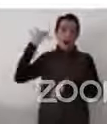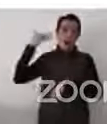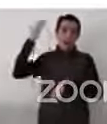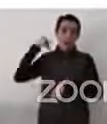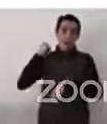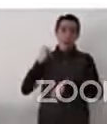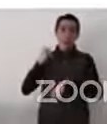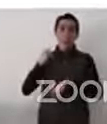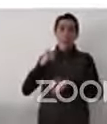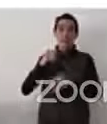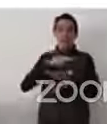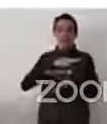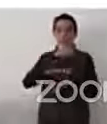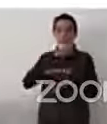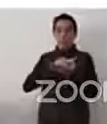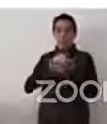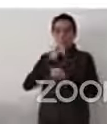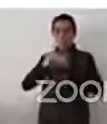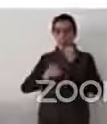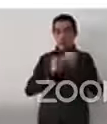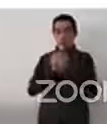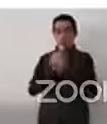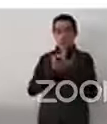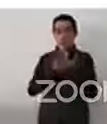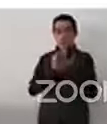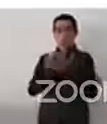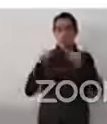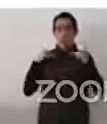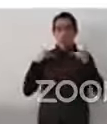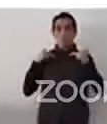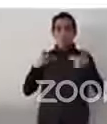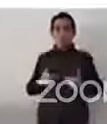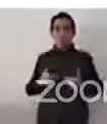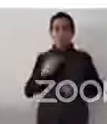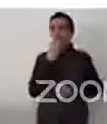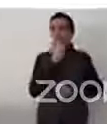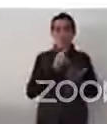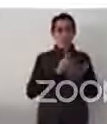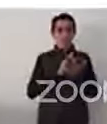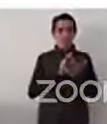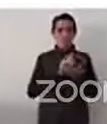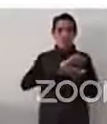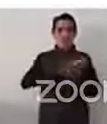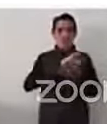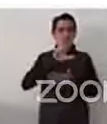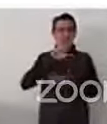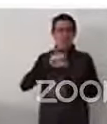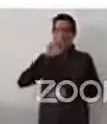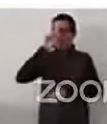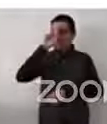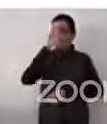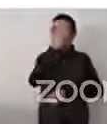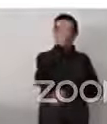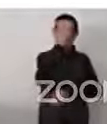en las constituciones de nuestros países, en la mayoría y estados, como en el caso de México.